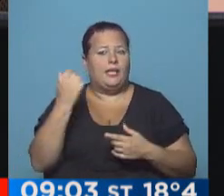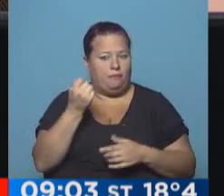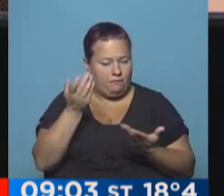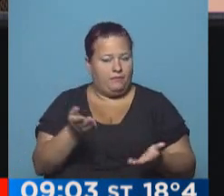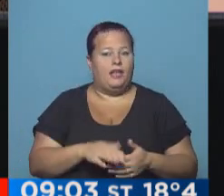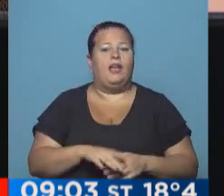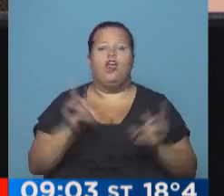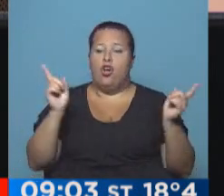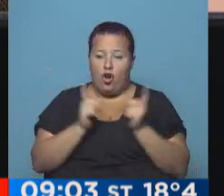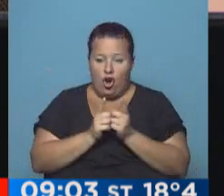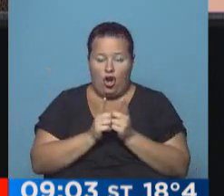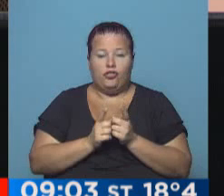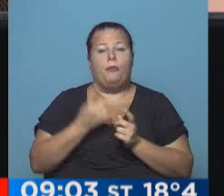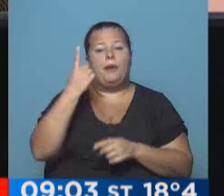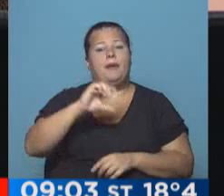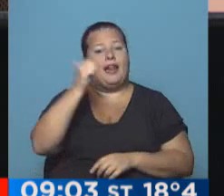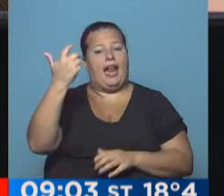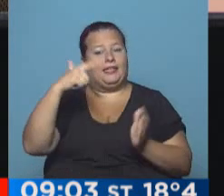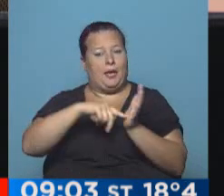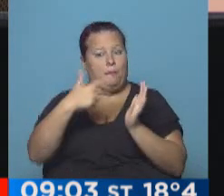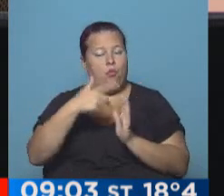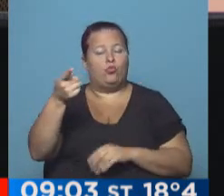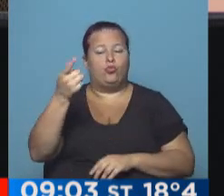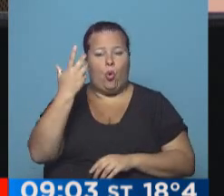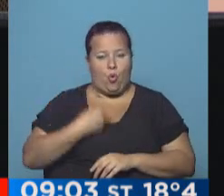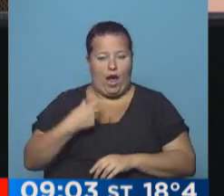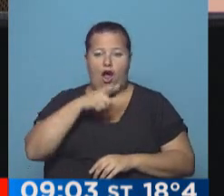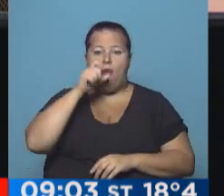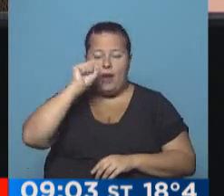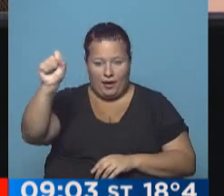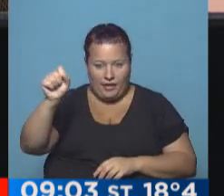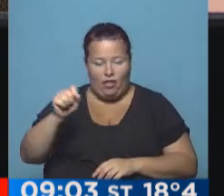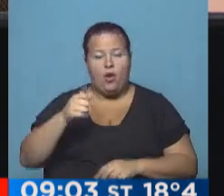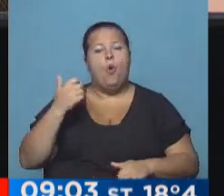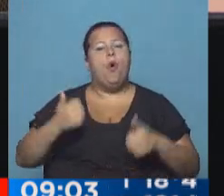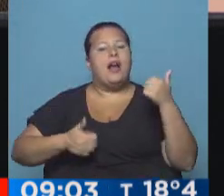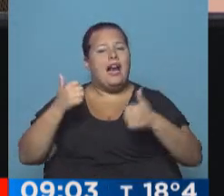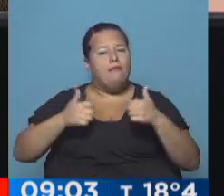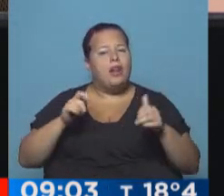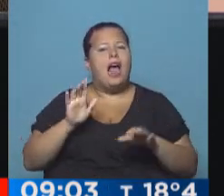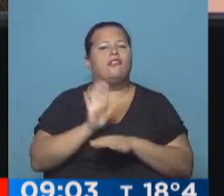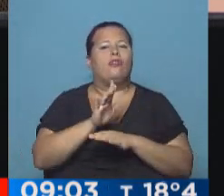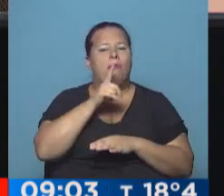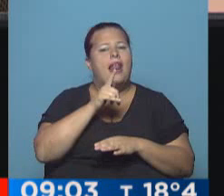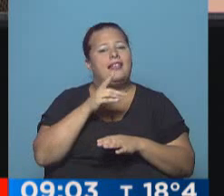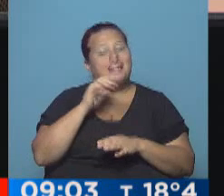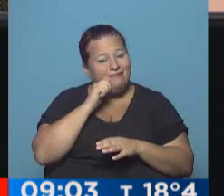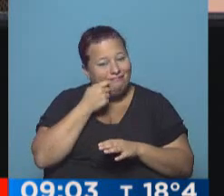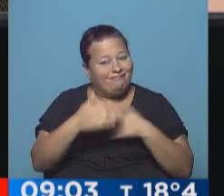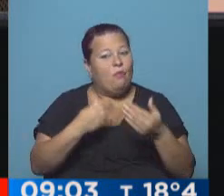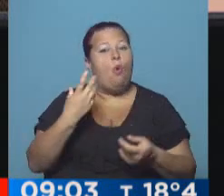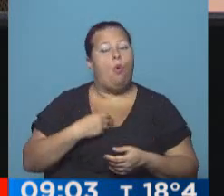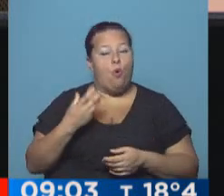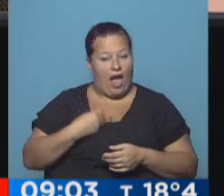destacar. En síntesis, primera victoria, tres puntos para el Globo en la Copa Libertadores de América, un torneo que parece encariñarse, porque